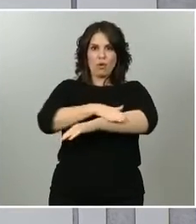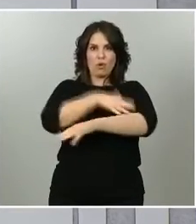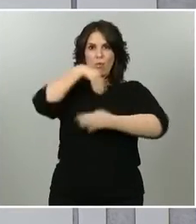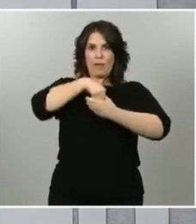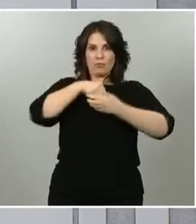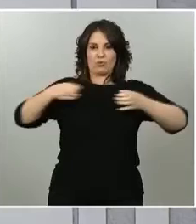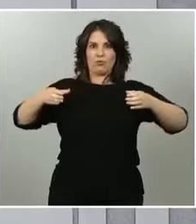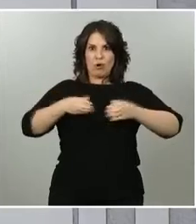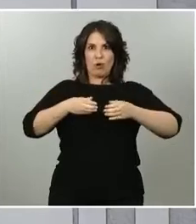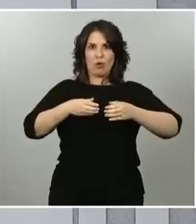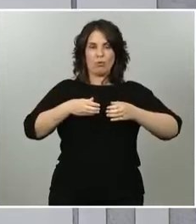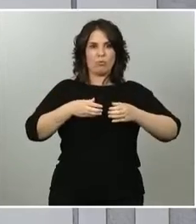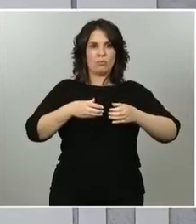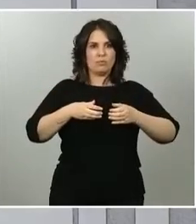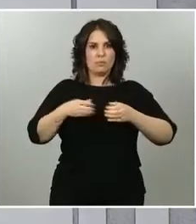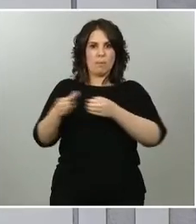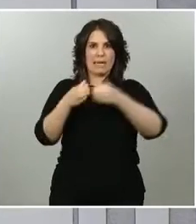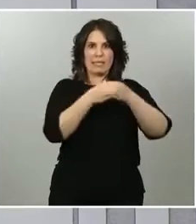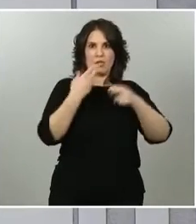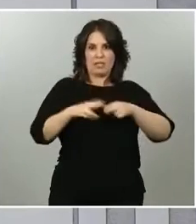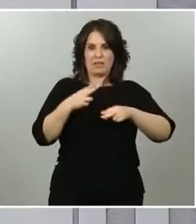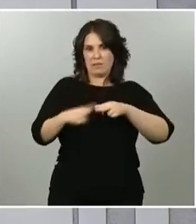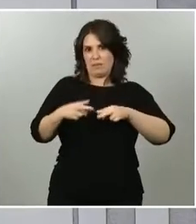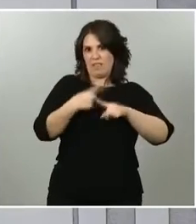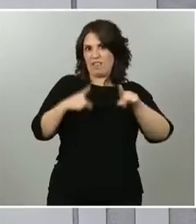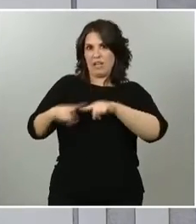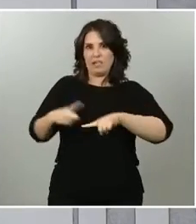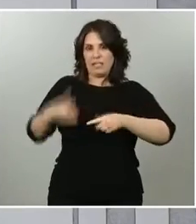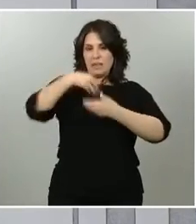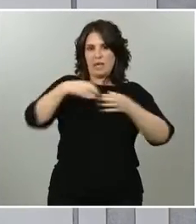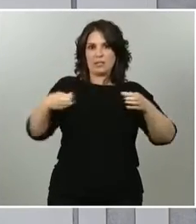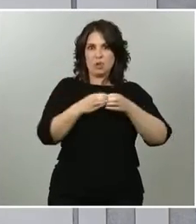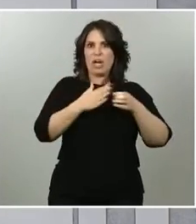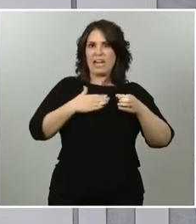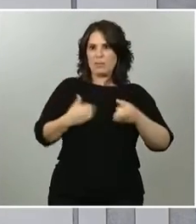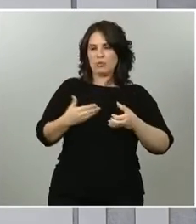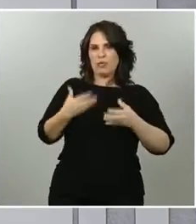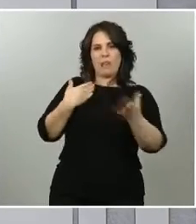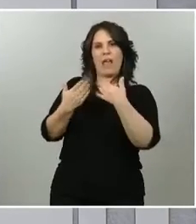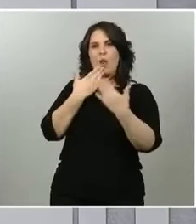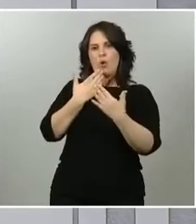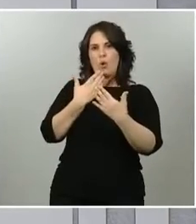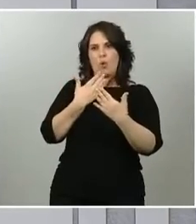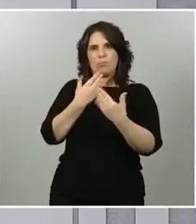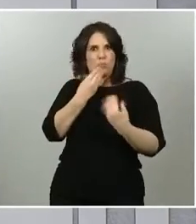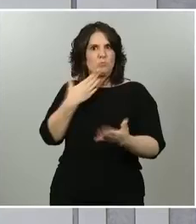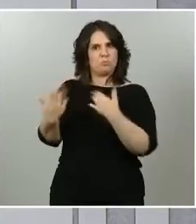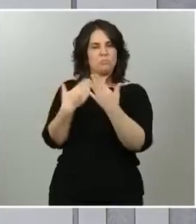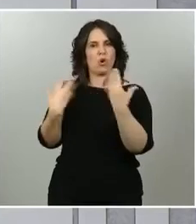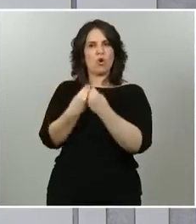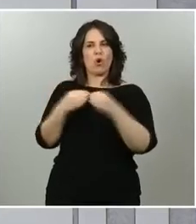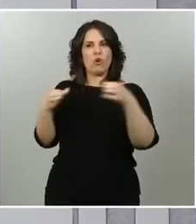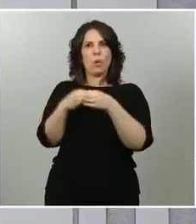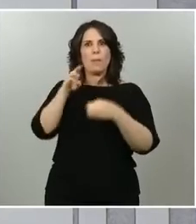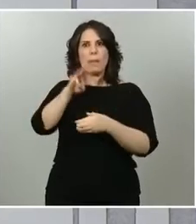tienen vocación de llegar a acuerdos, de establecer diálogos fluidos con el principal partido de la oposición y, además, con el resto